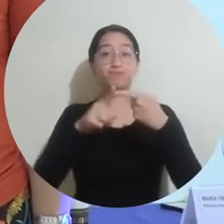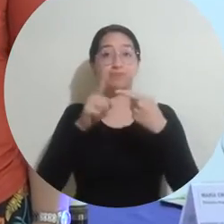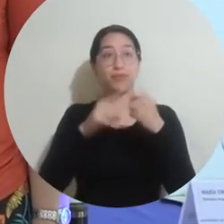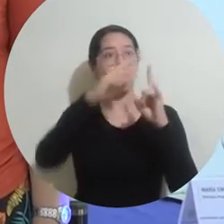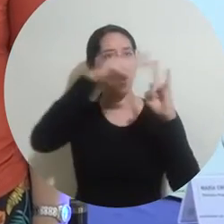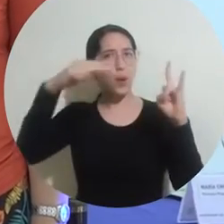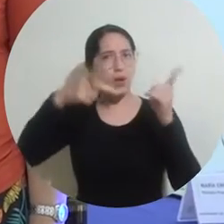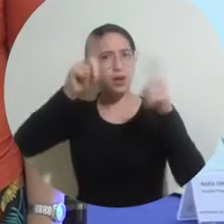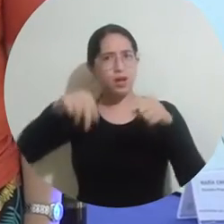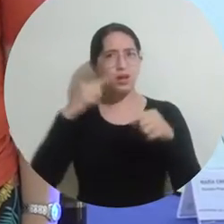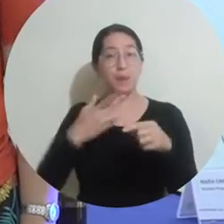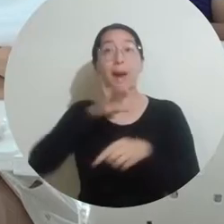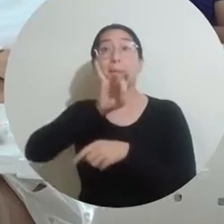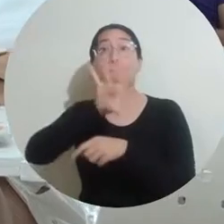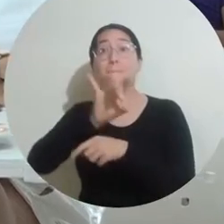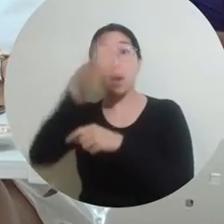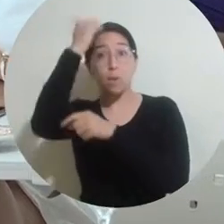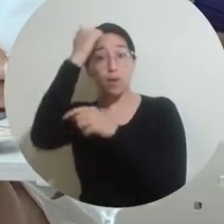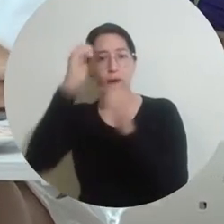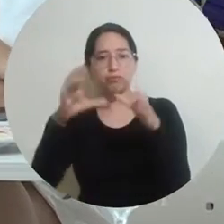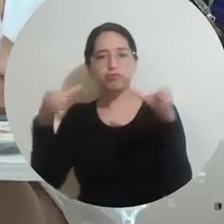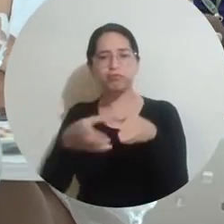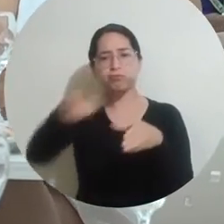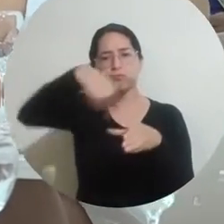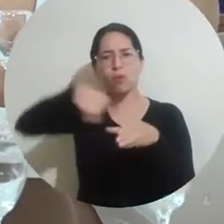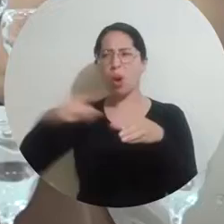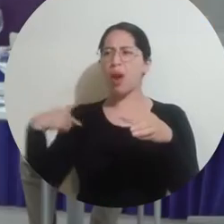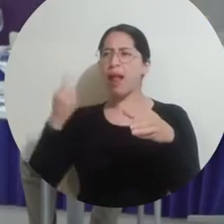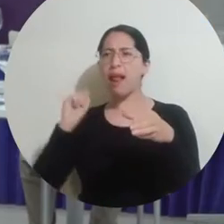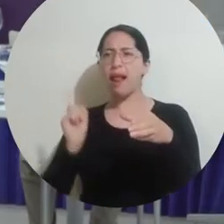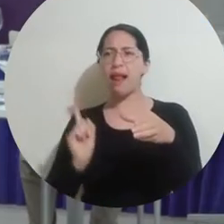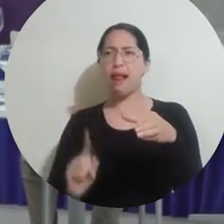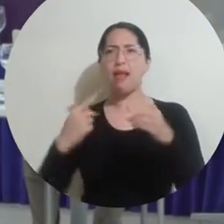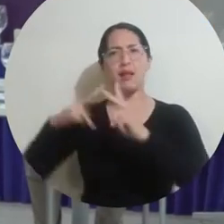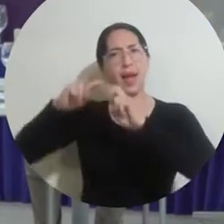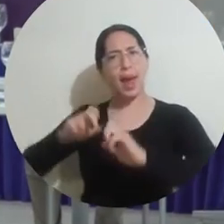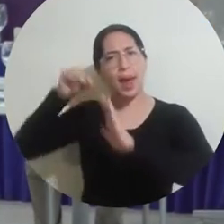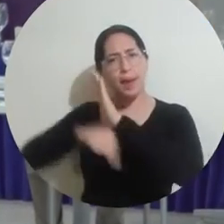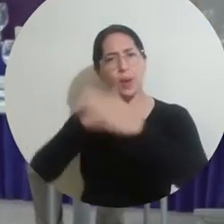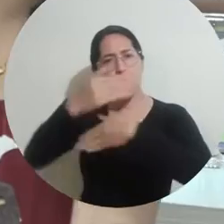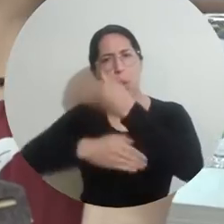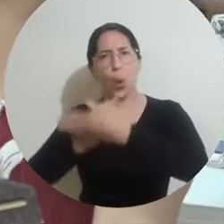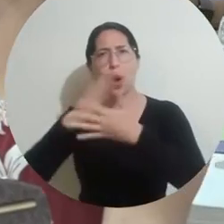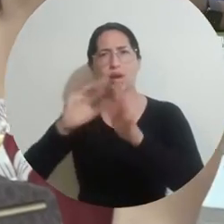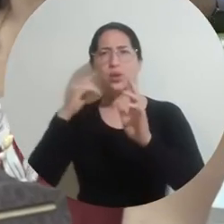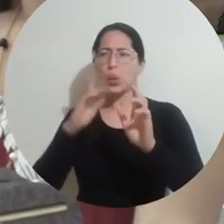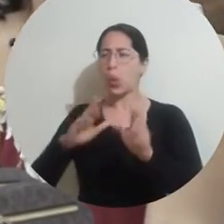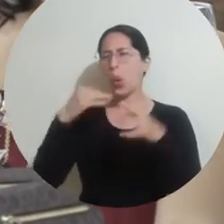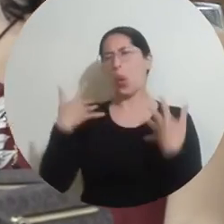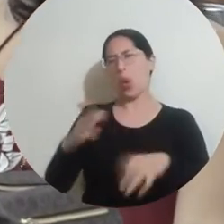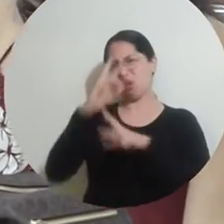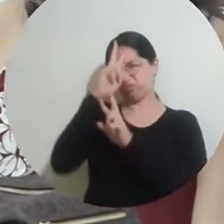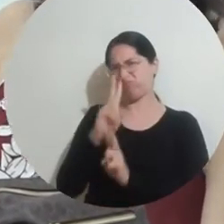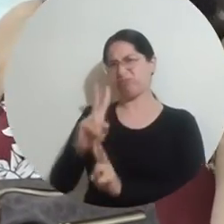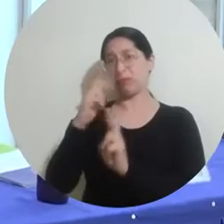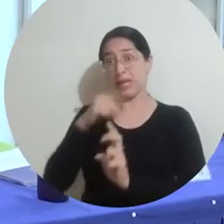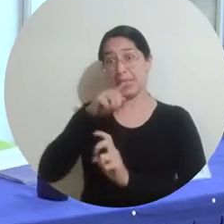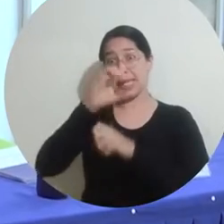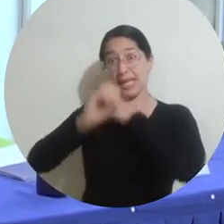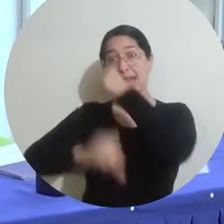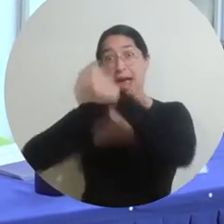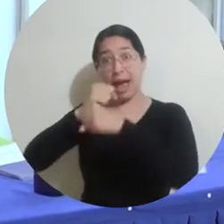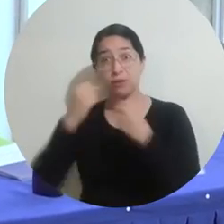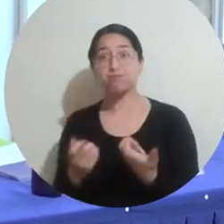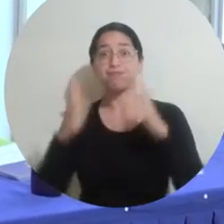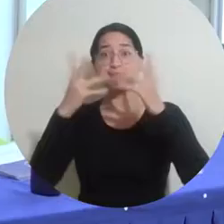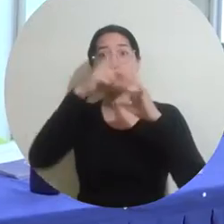Primero, la Alma Mater exaltó a 15 profesores por la trayectoria en docencia, investigación y extensión a lo largo de los 60 años del Programa de Ingeniería